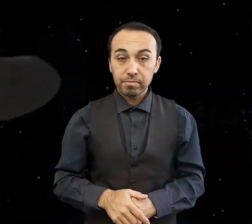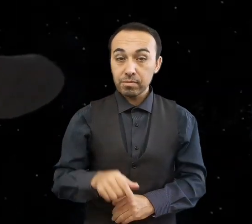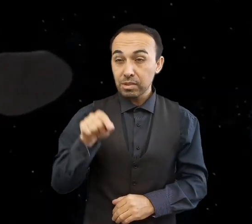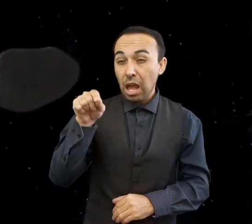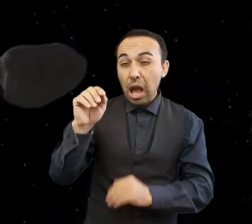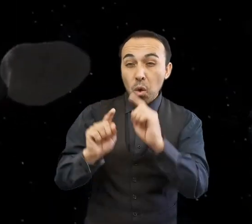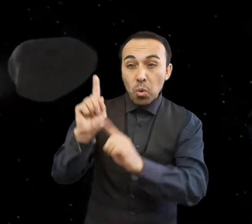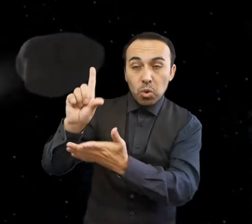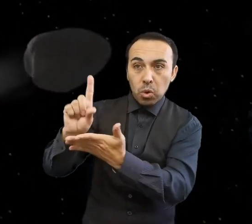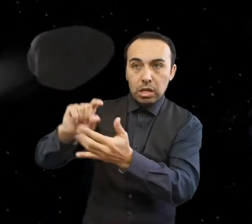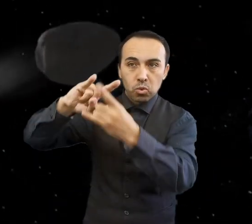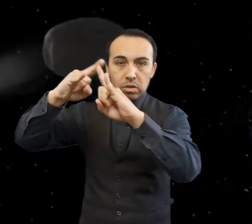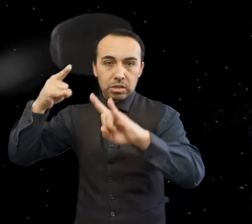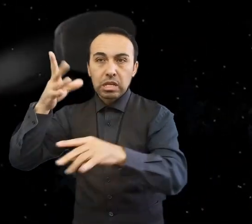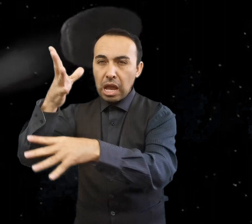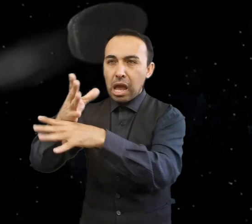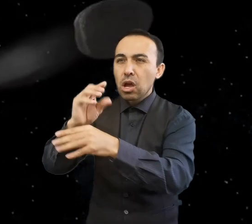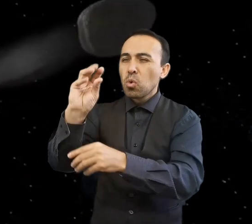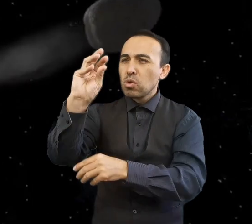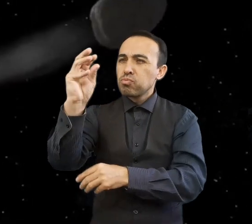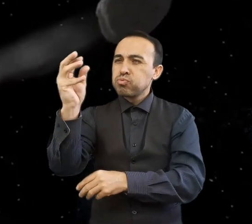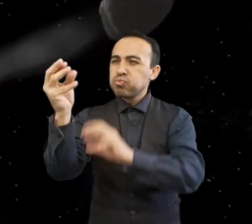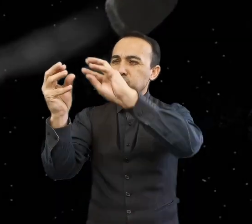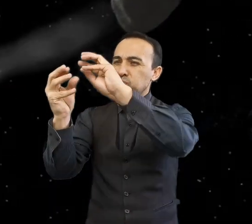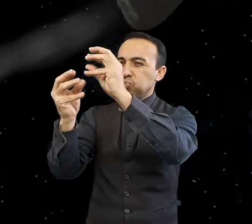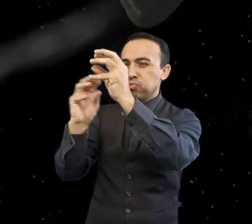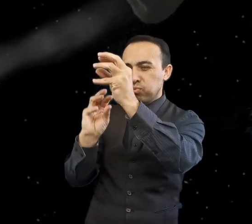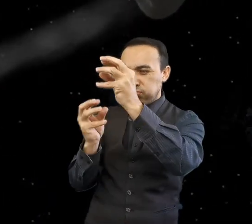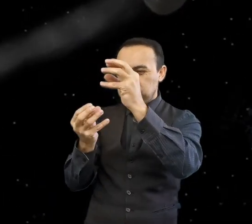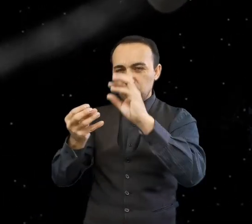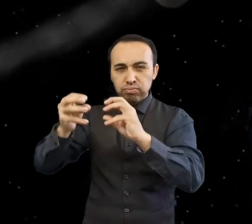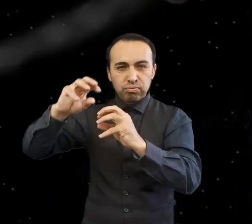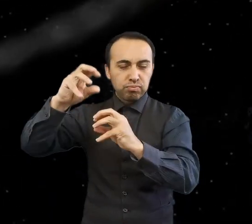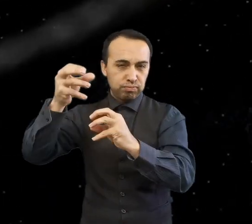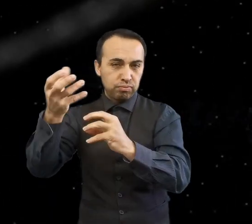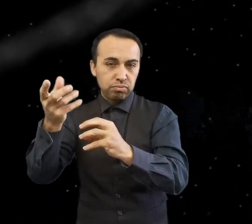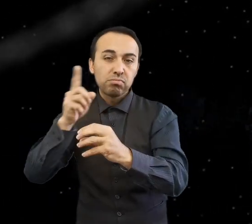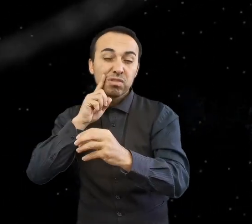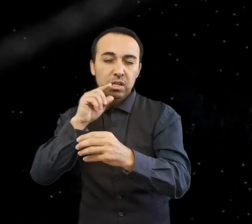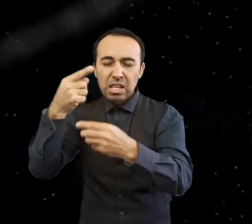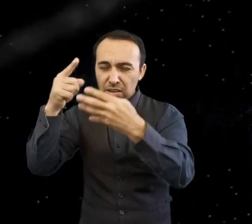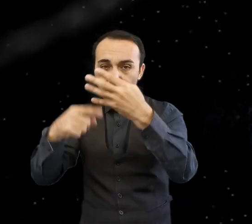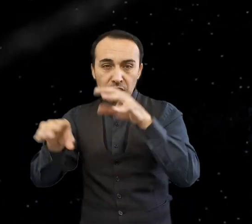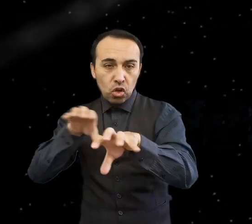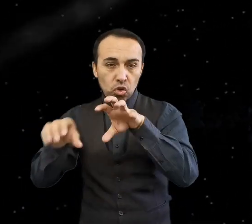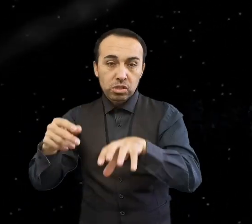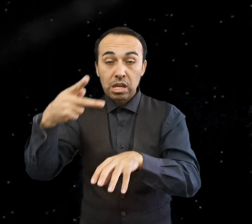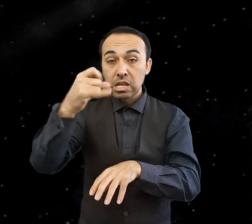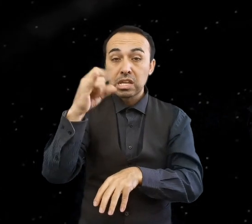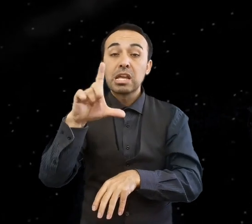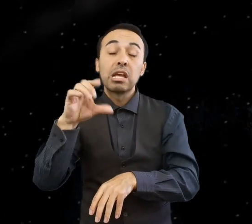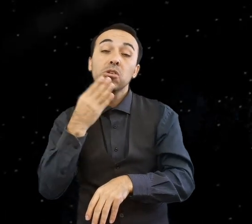formados por la agregación de componentes rocosos, materia orgánica y hielo. Tales objetos habrían retenido cierta cantidad de